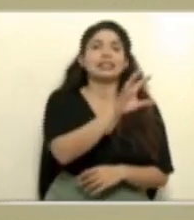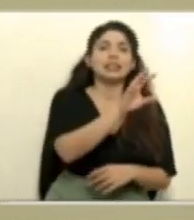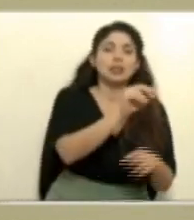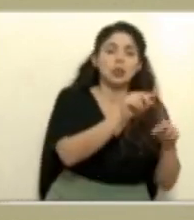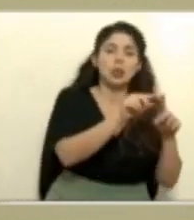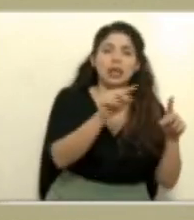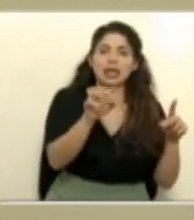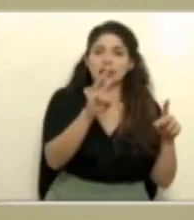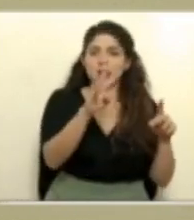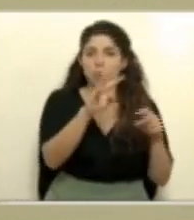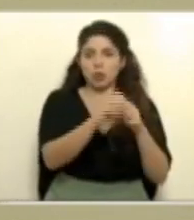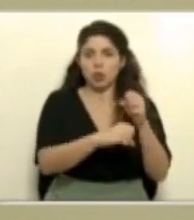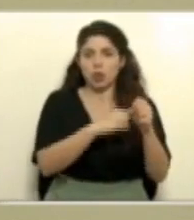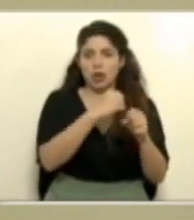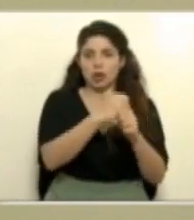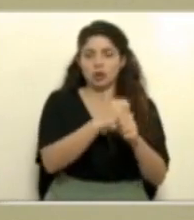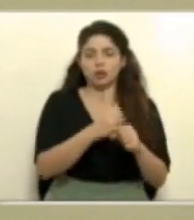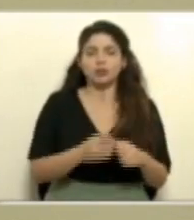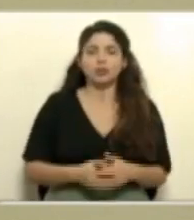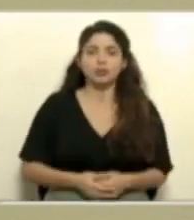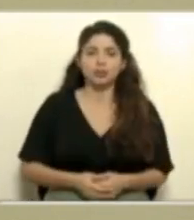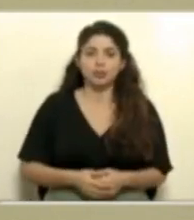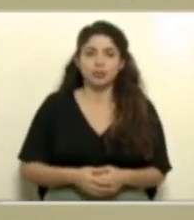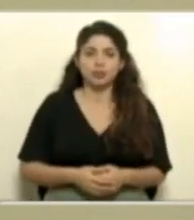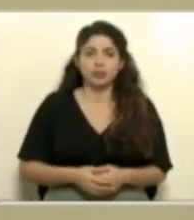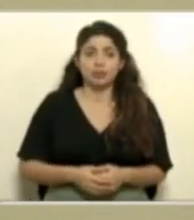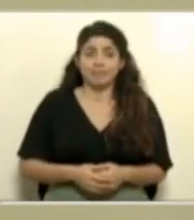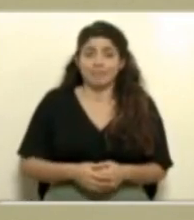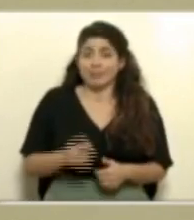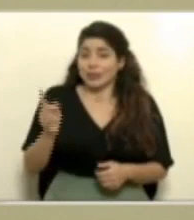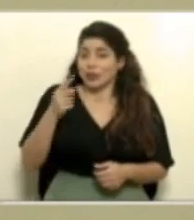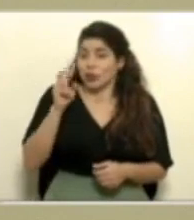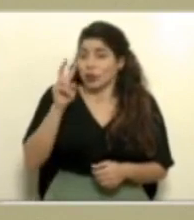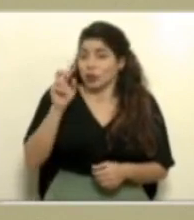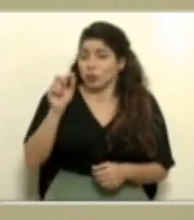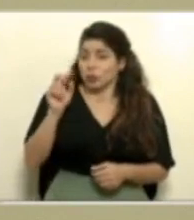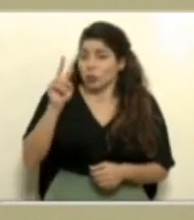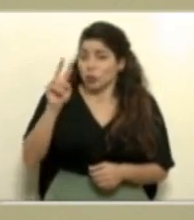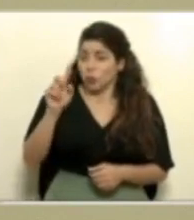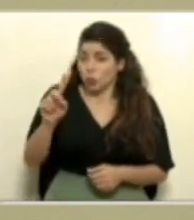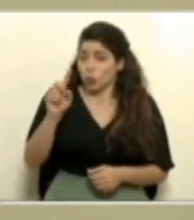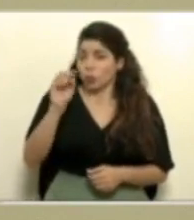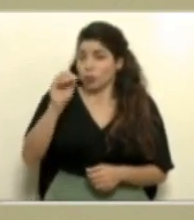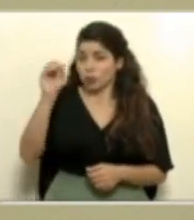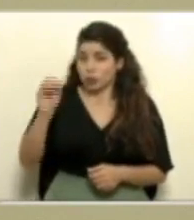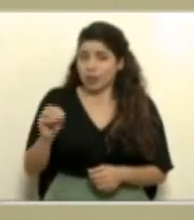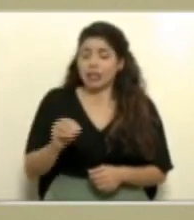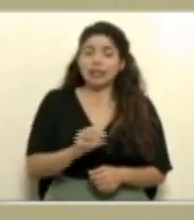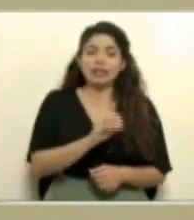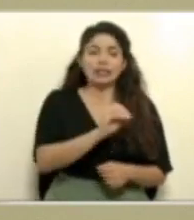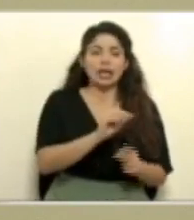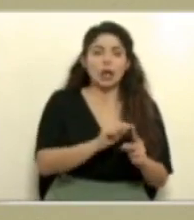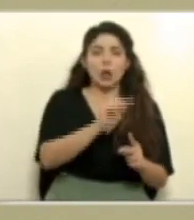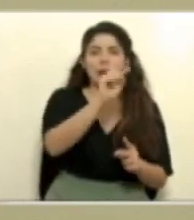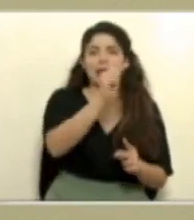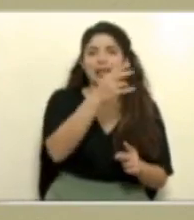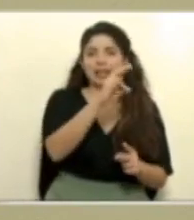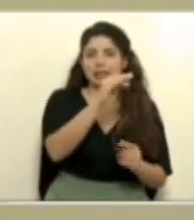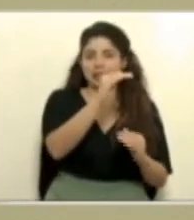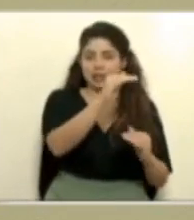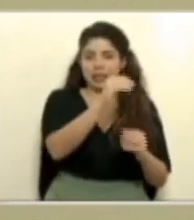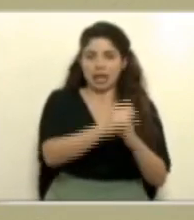a 64 años. Y apenas un 2.1% en el grupo de edad de a 17 años.